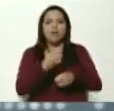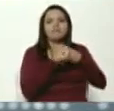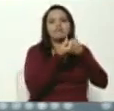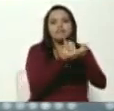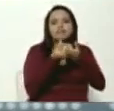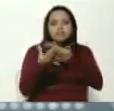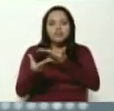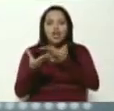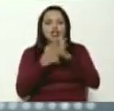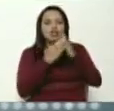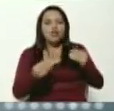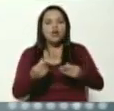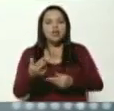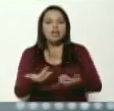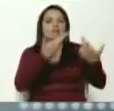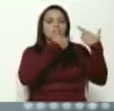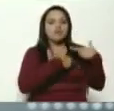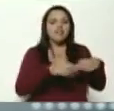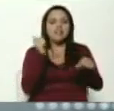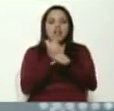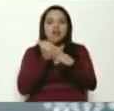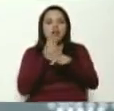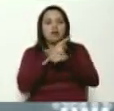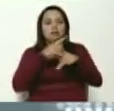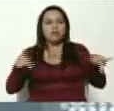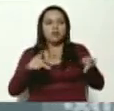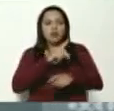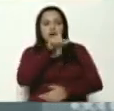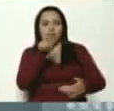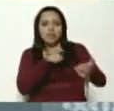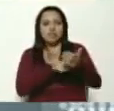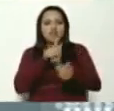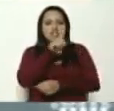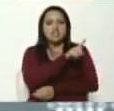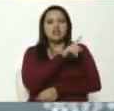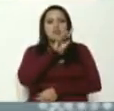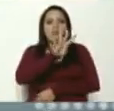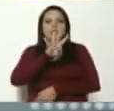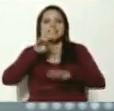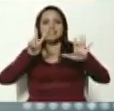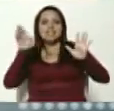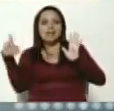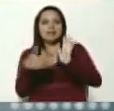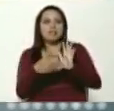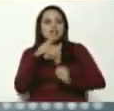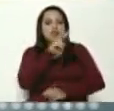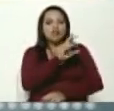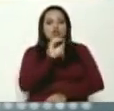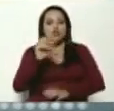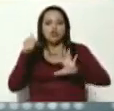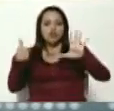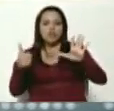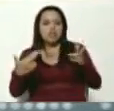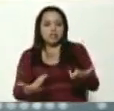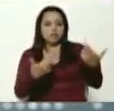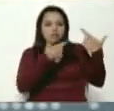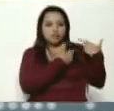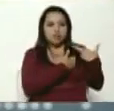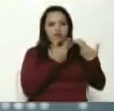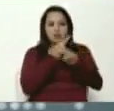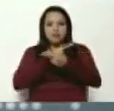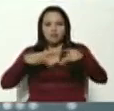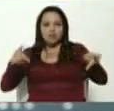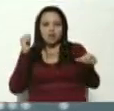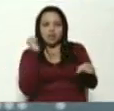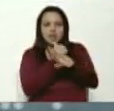todos los altos funcionarios, que es un total de 147 mil 206 funcionarios públicos